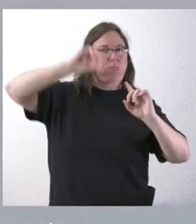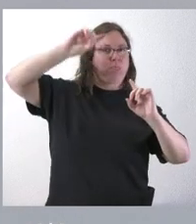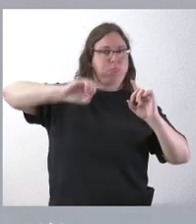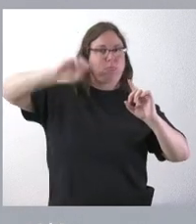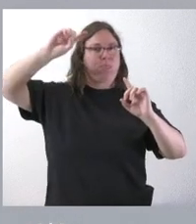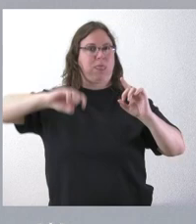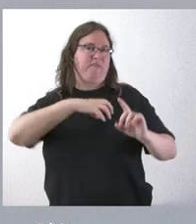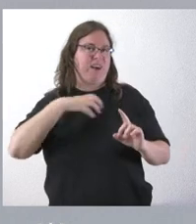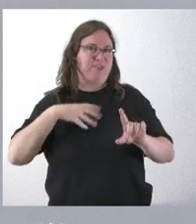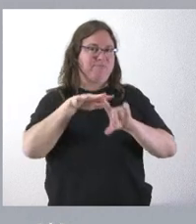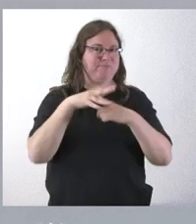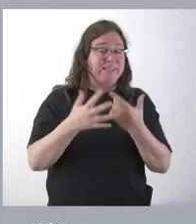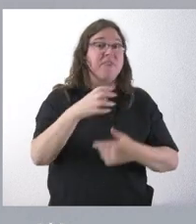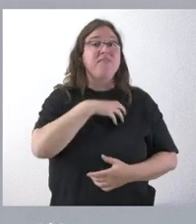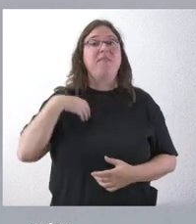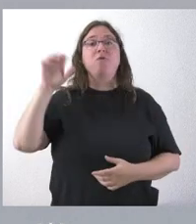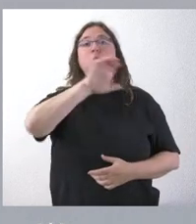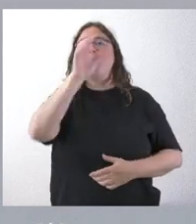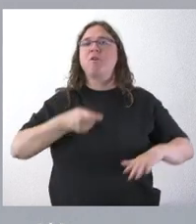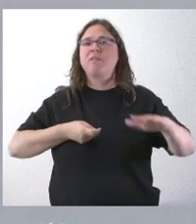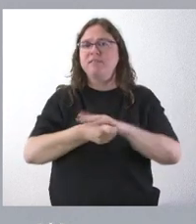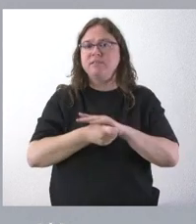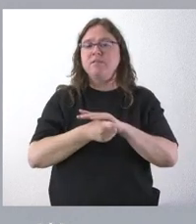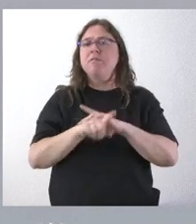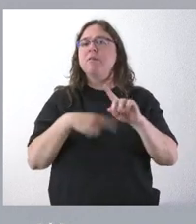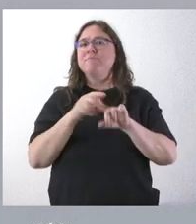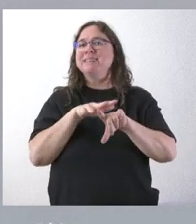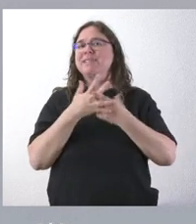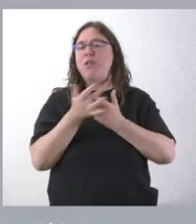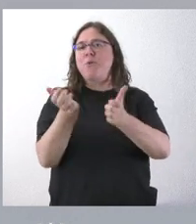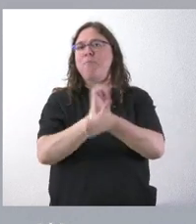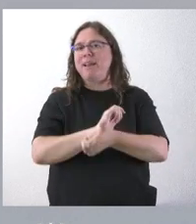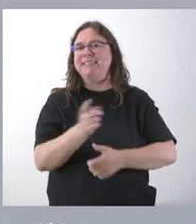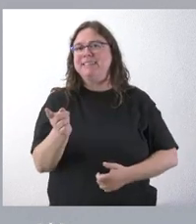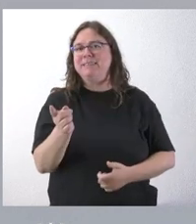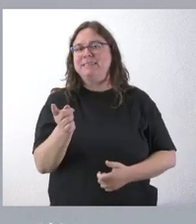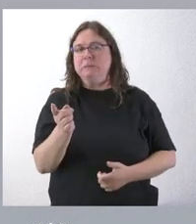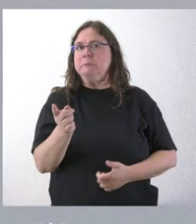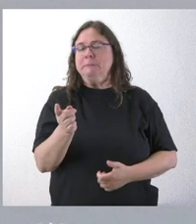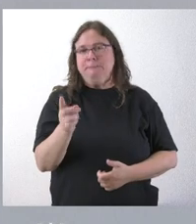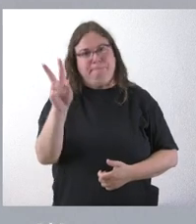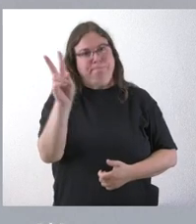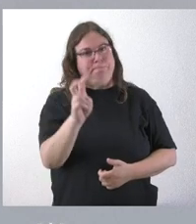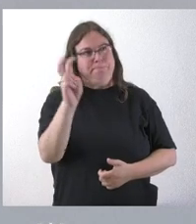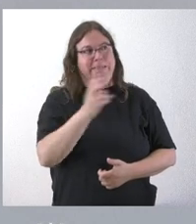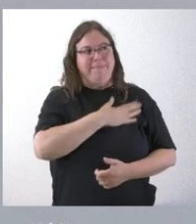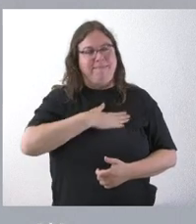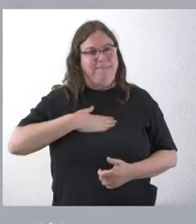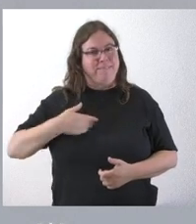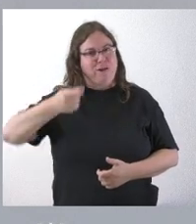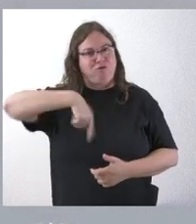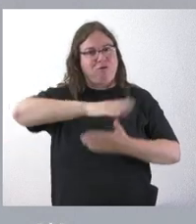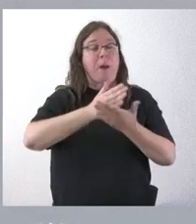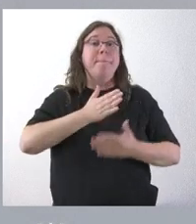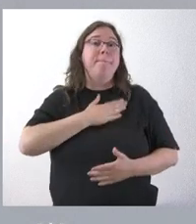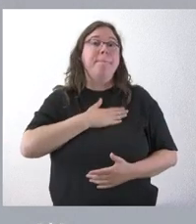del Banco Europeo de Inversiones en condiciones crediticias son muy apreciadas por todas las comunidades autónomas. Para nosotros es